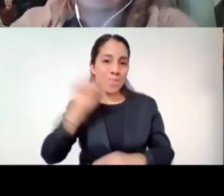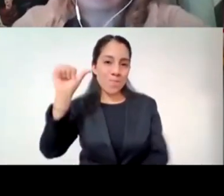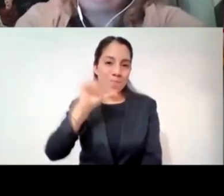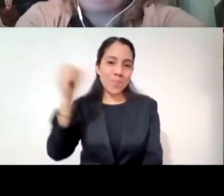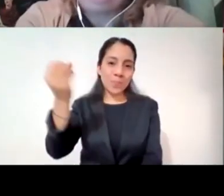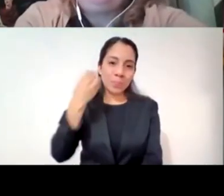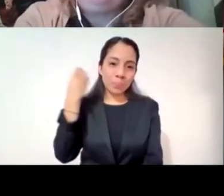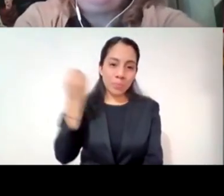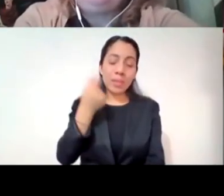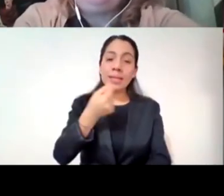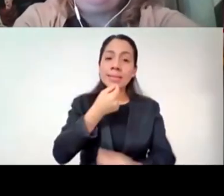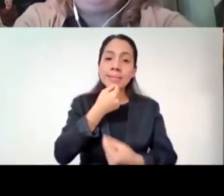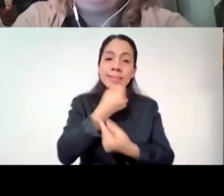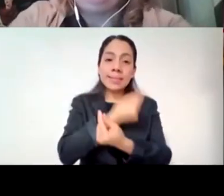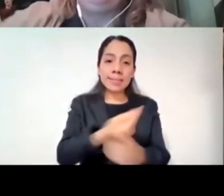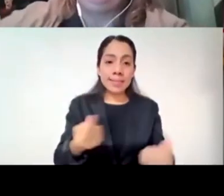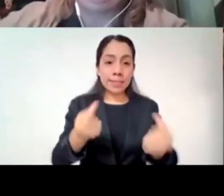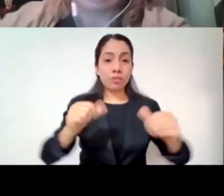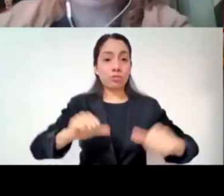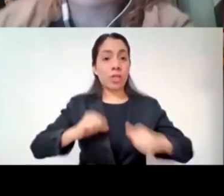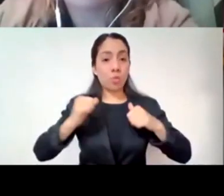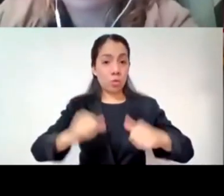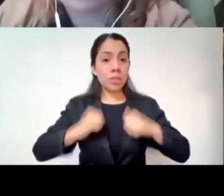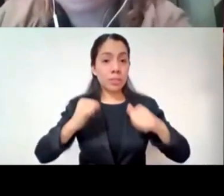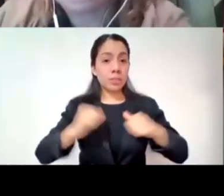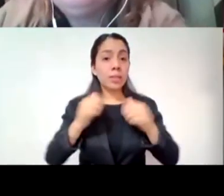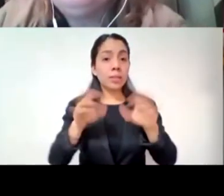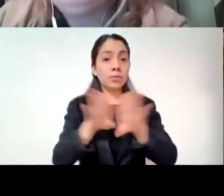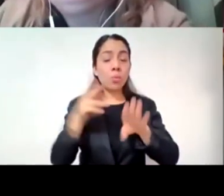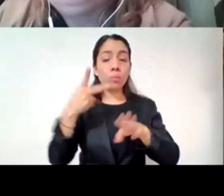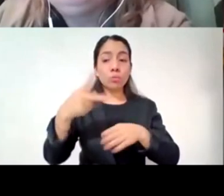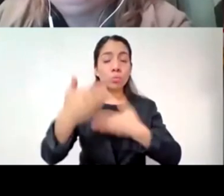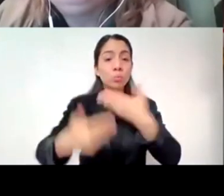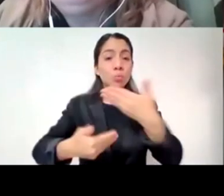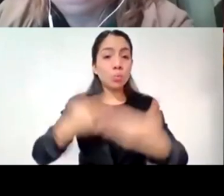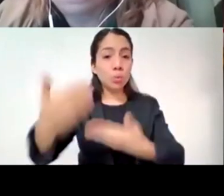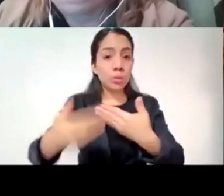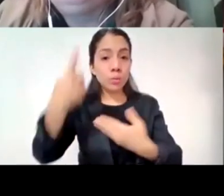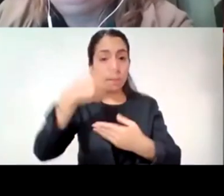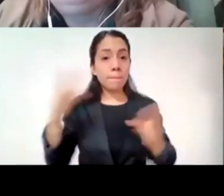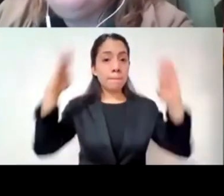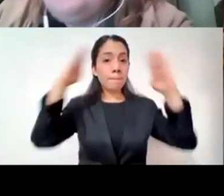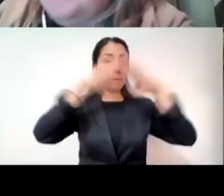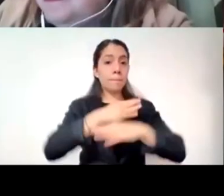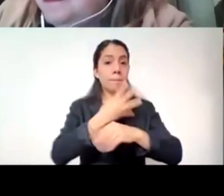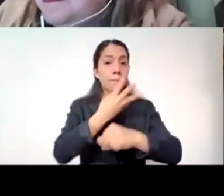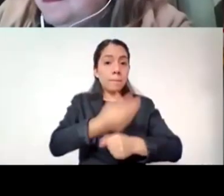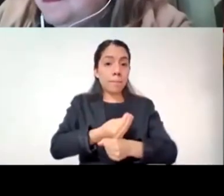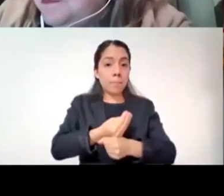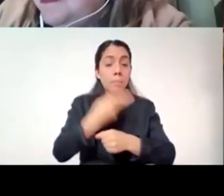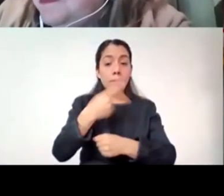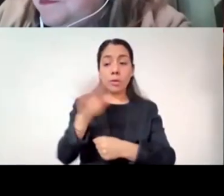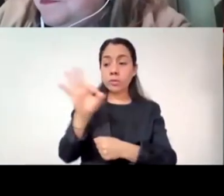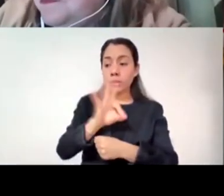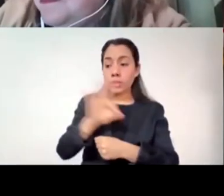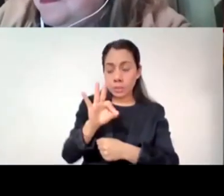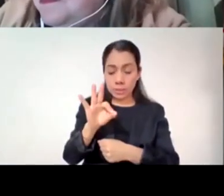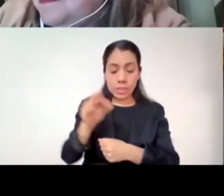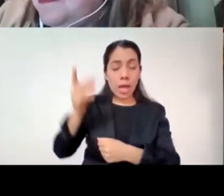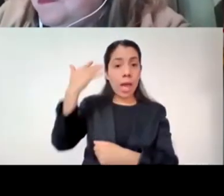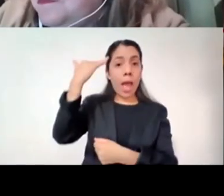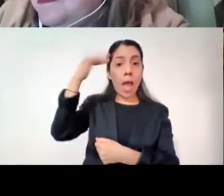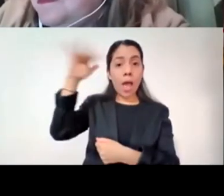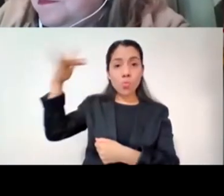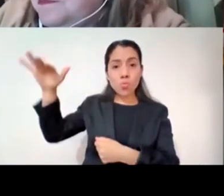los niños y de los adolescentes sin embargo si los adultos no hacemos esta mirada hacia